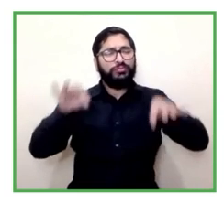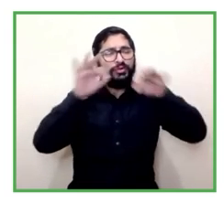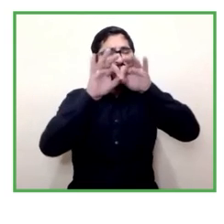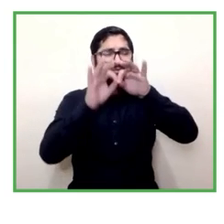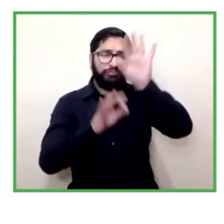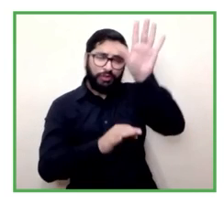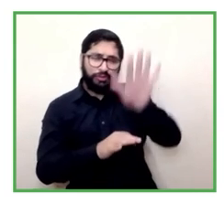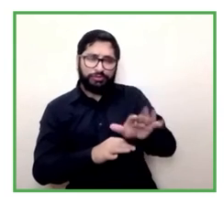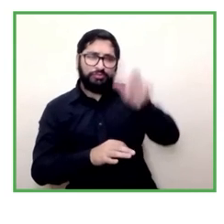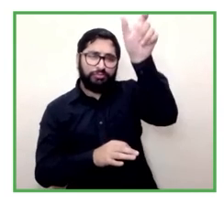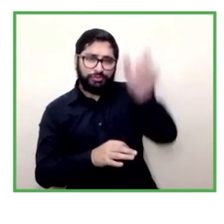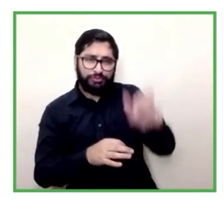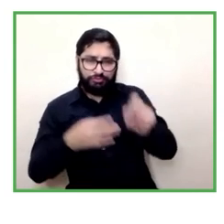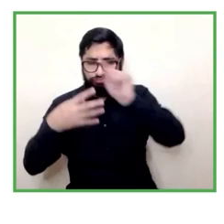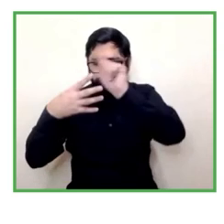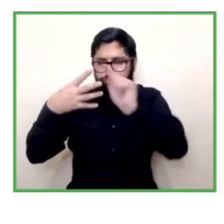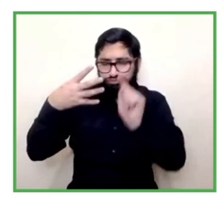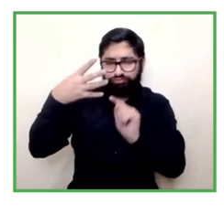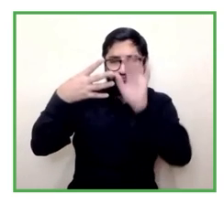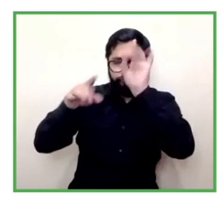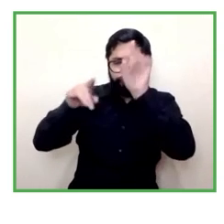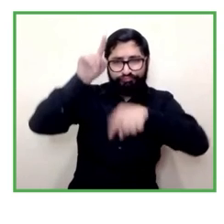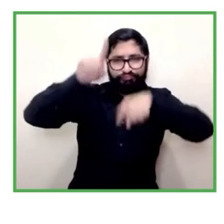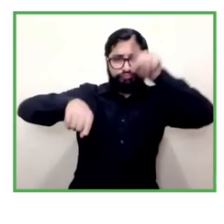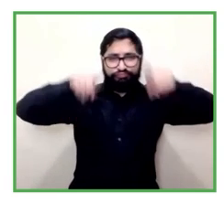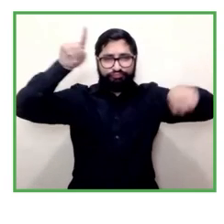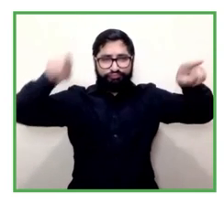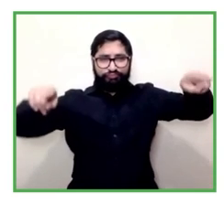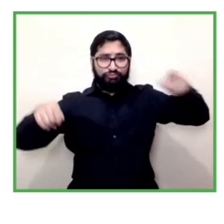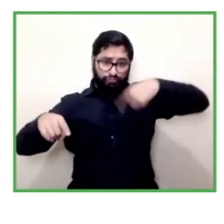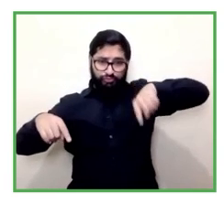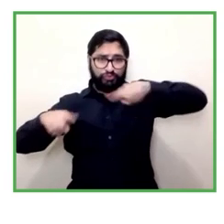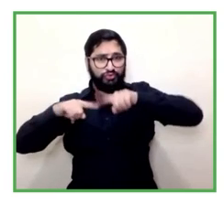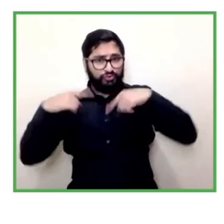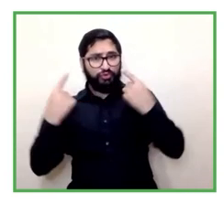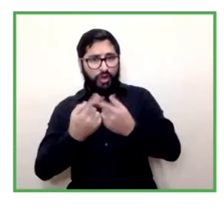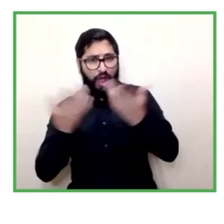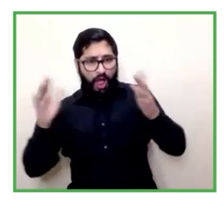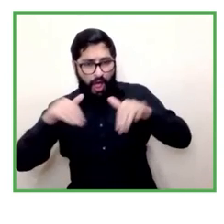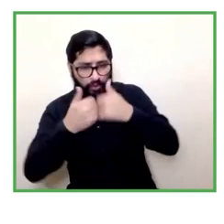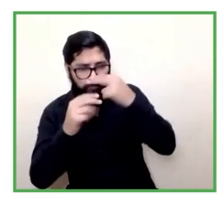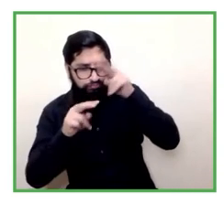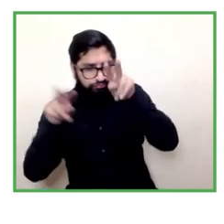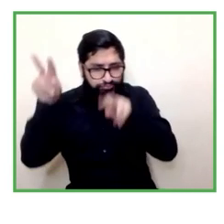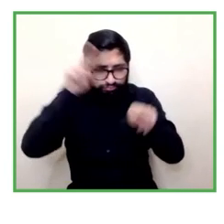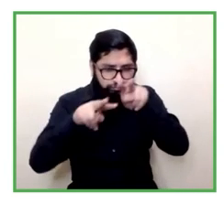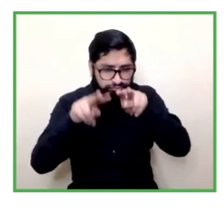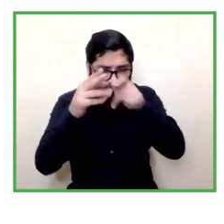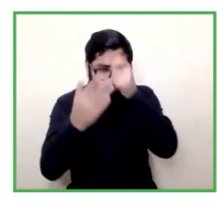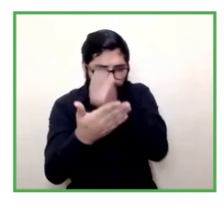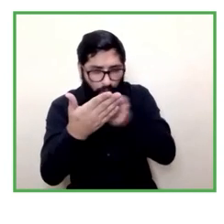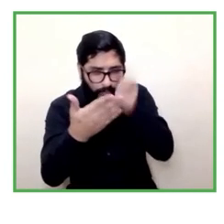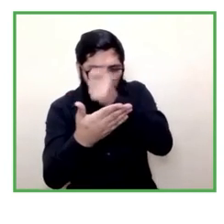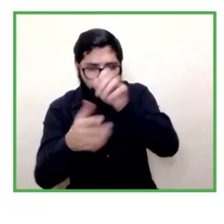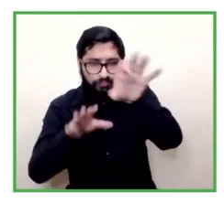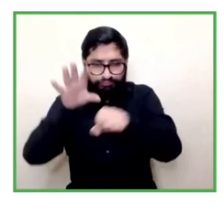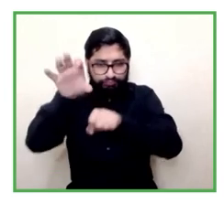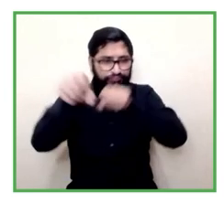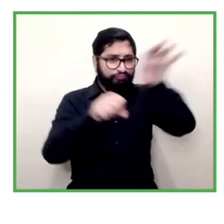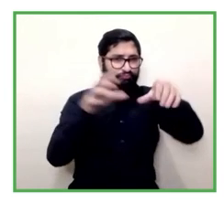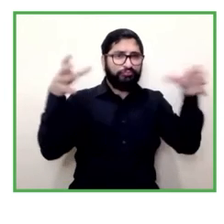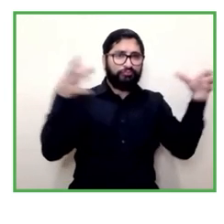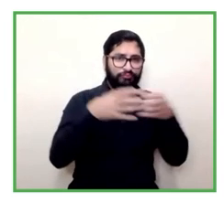¿cómo nosotros como observatorio laboral analizamos el comportamiento del sector y definimos de